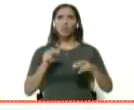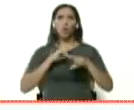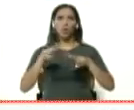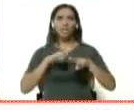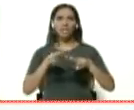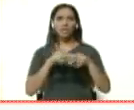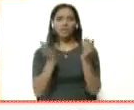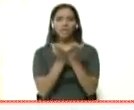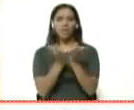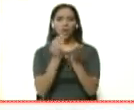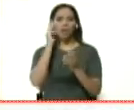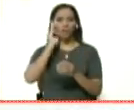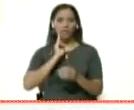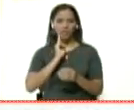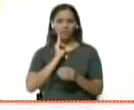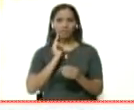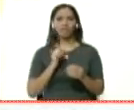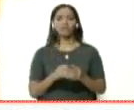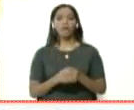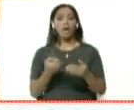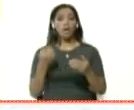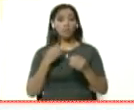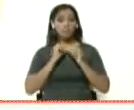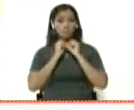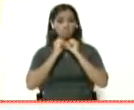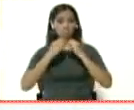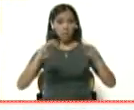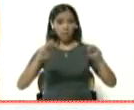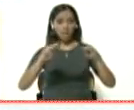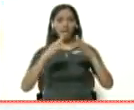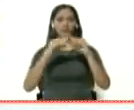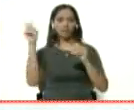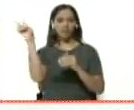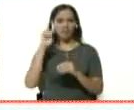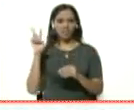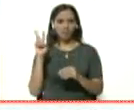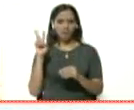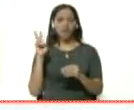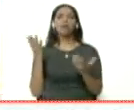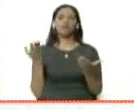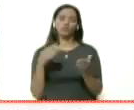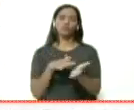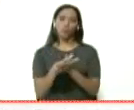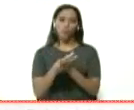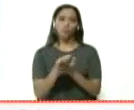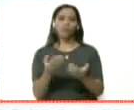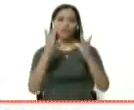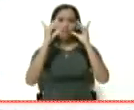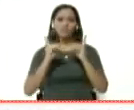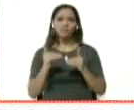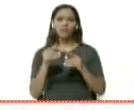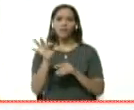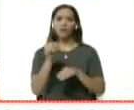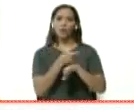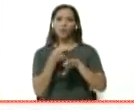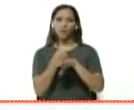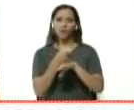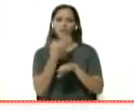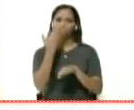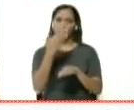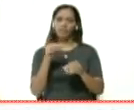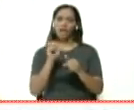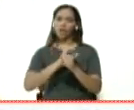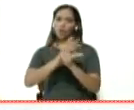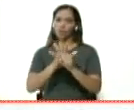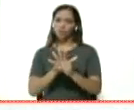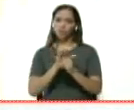de la escuela bolivariana Armando Zuluaga enviaron un mensaje a toda Venezuela, ante las medidas adoptadas por el gobierno para hacer frente al coronavirus